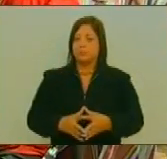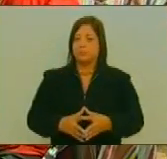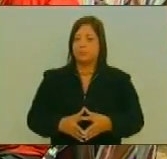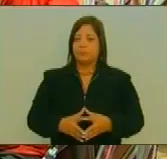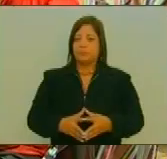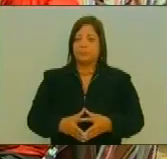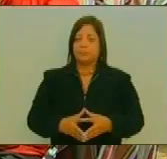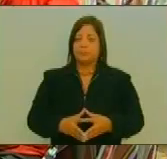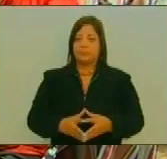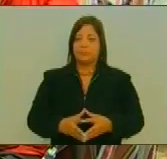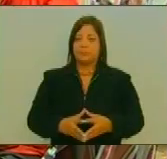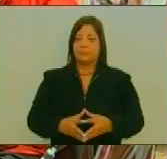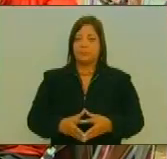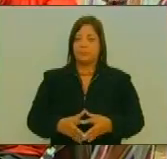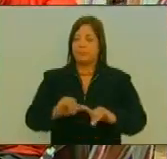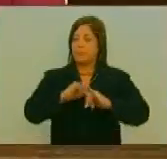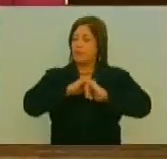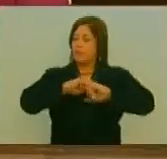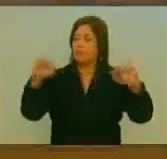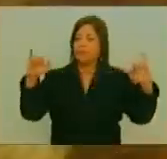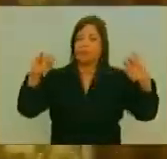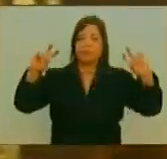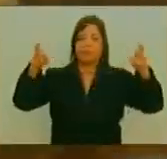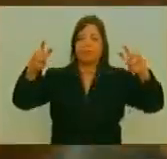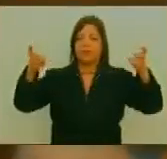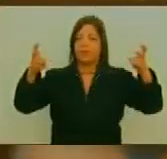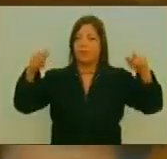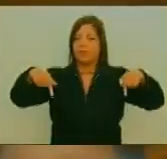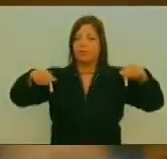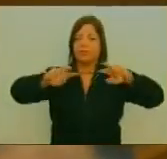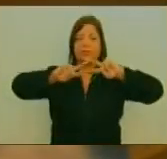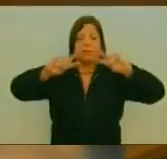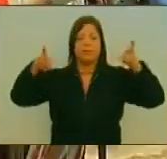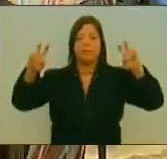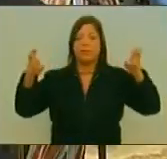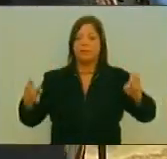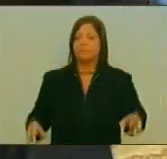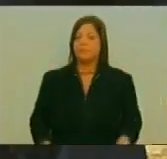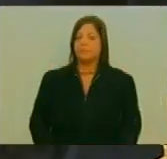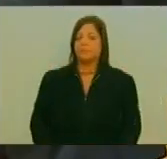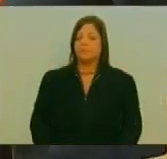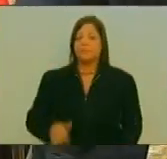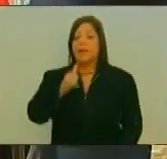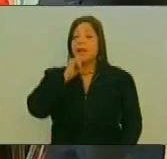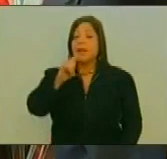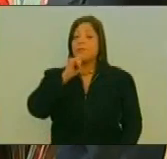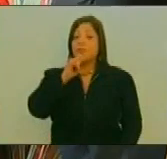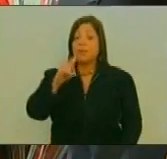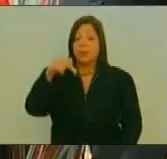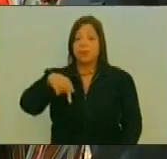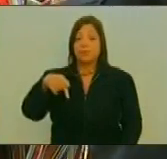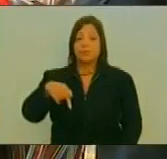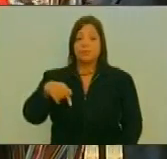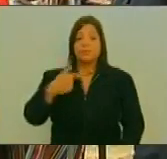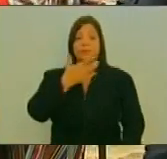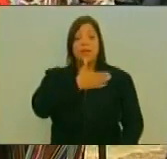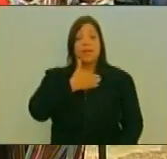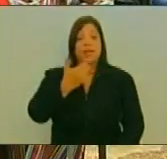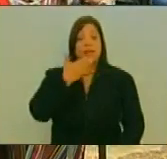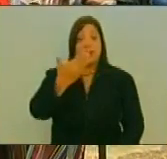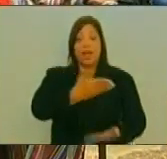Agotada La materia Del día De hoy Presidente Bueno Yo quiero Informar Y quiero